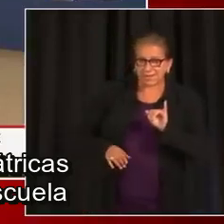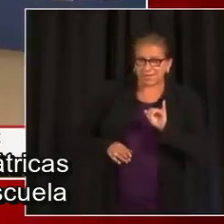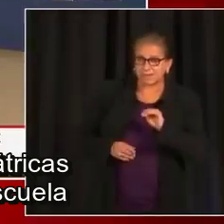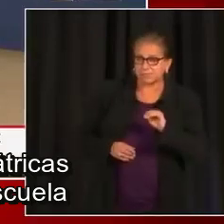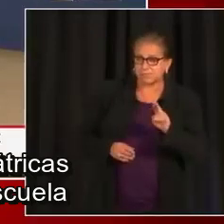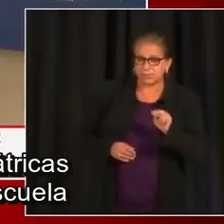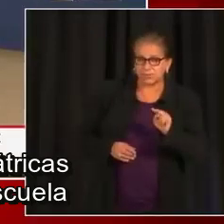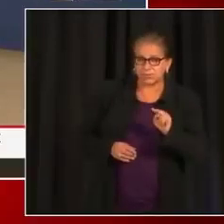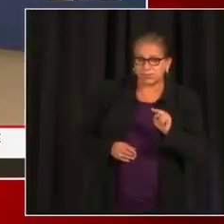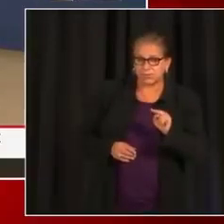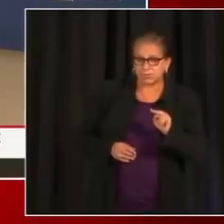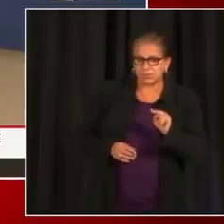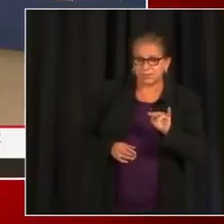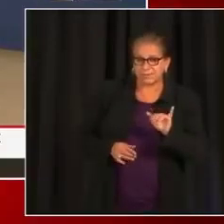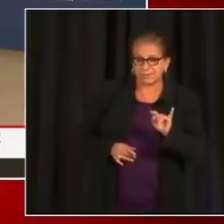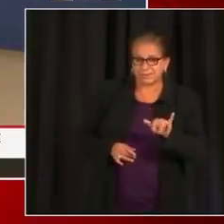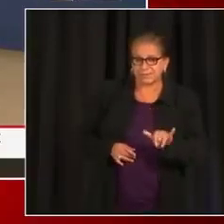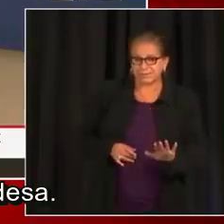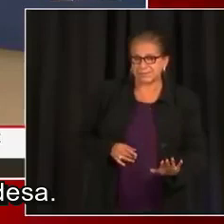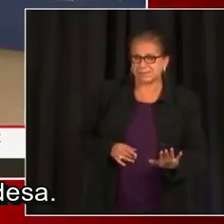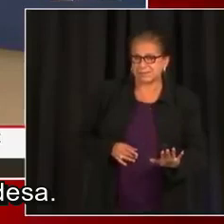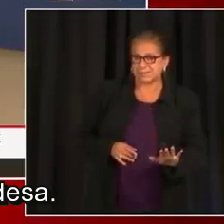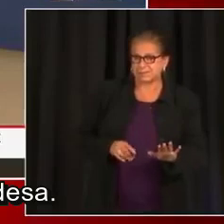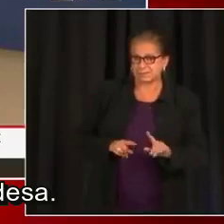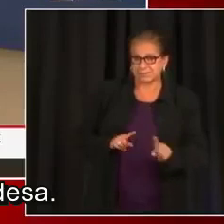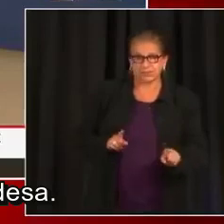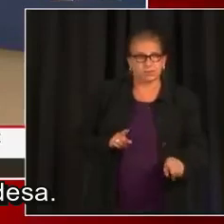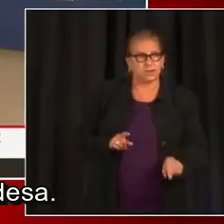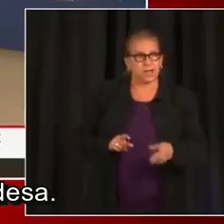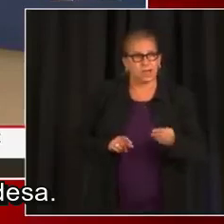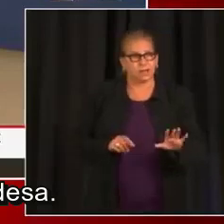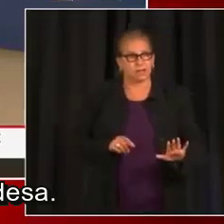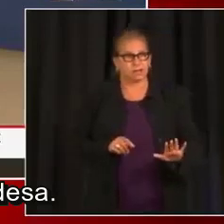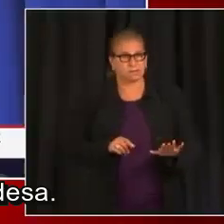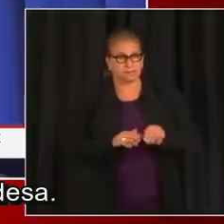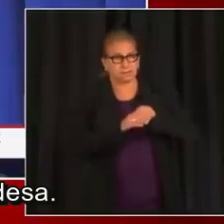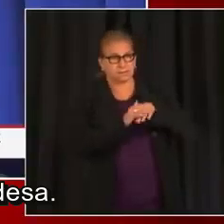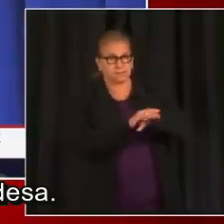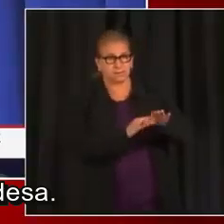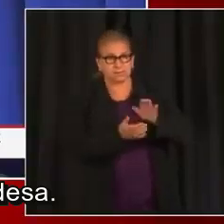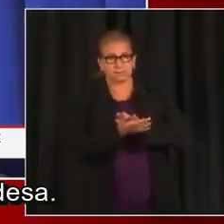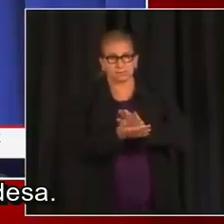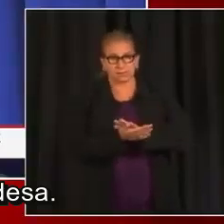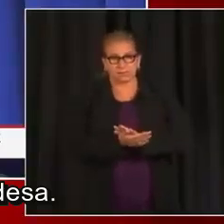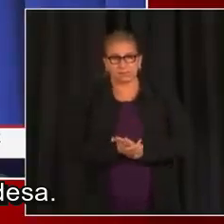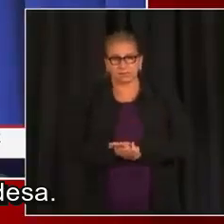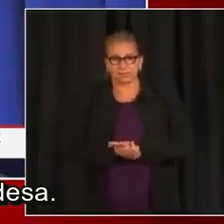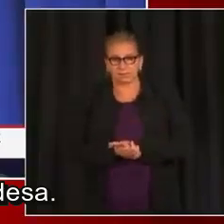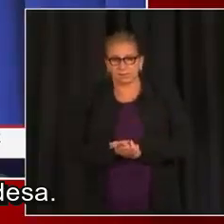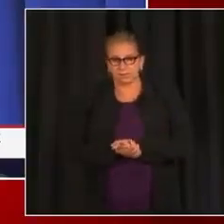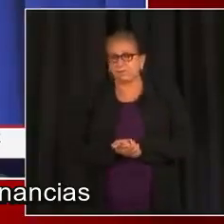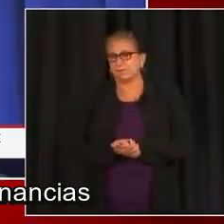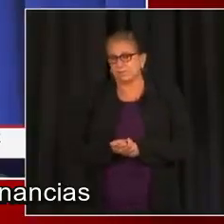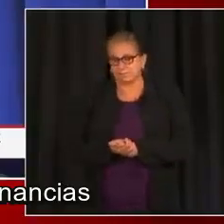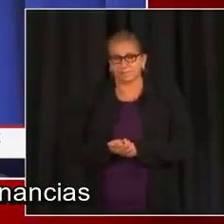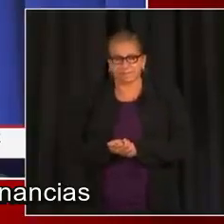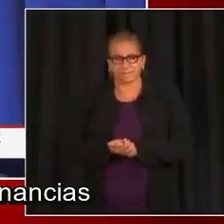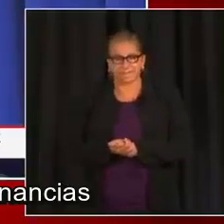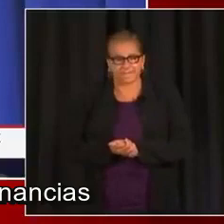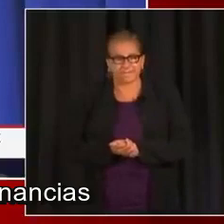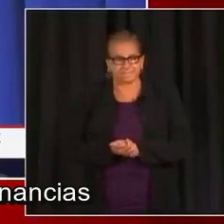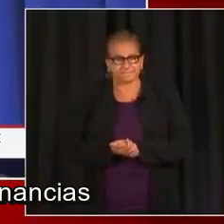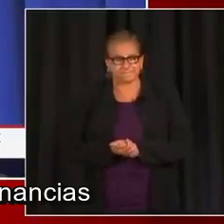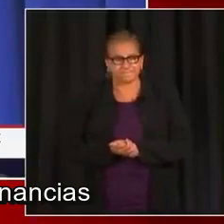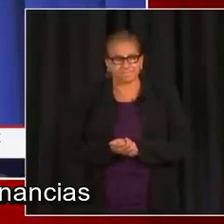requisito para entrar a la escuela, para regreso a clases, estamos esforzándonos. Es lo que ha mencionado la alcaldesa en términos